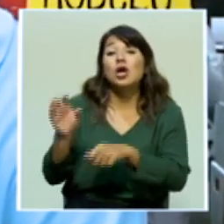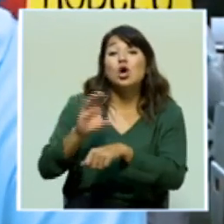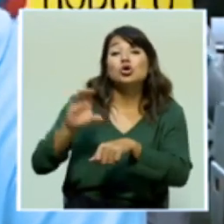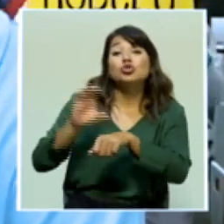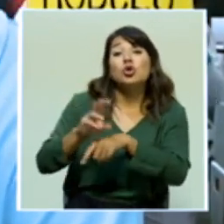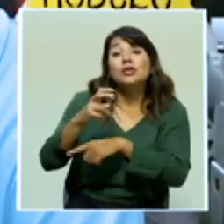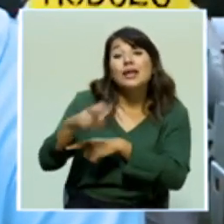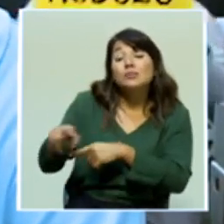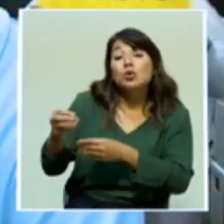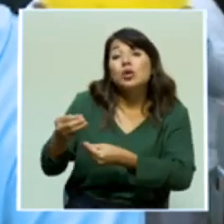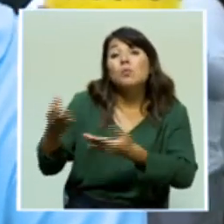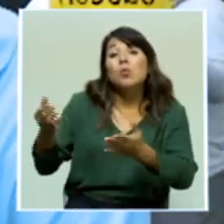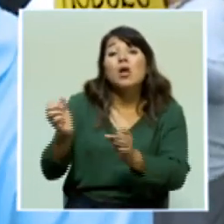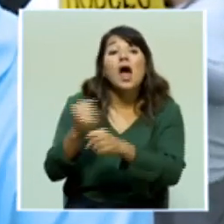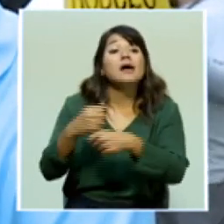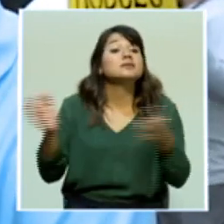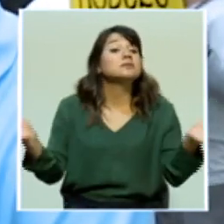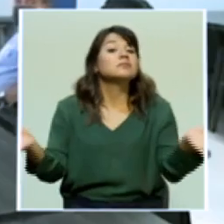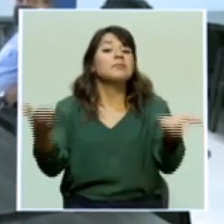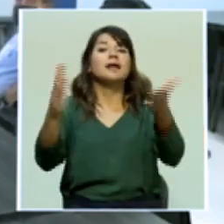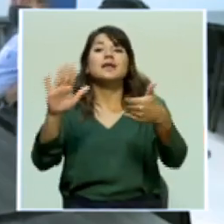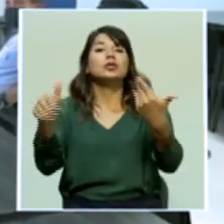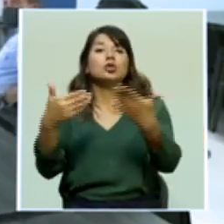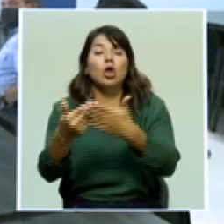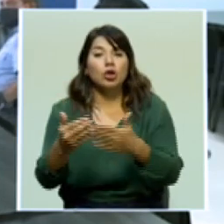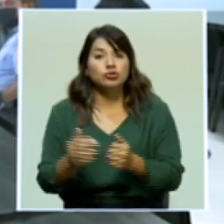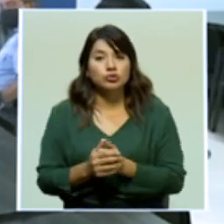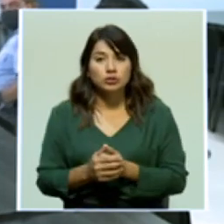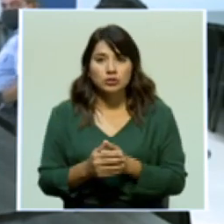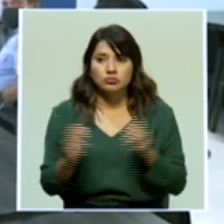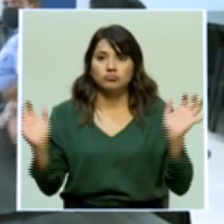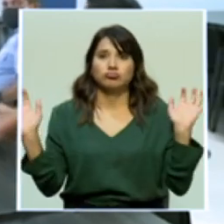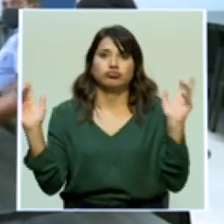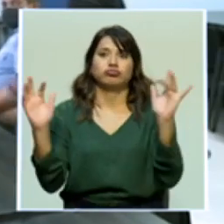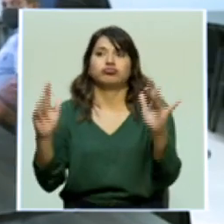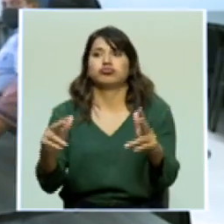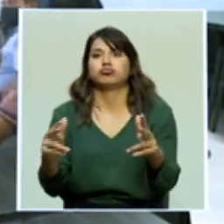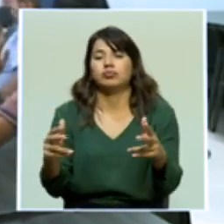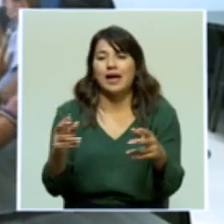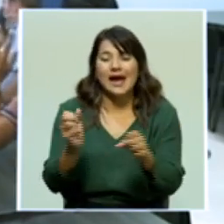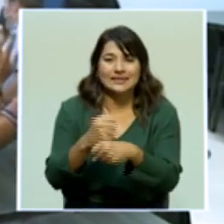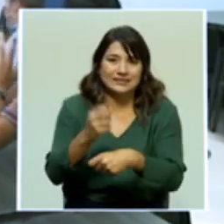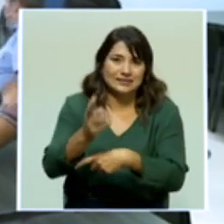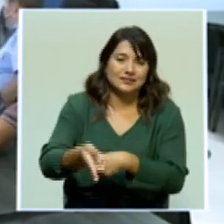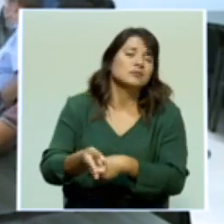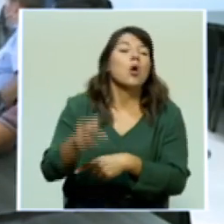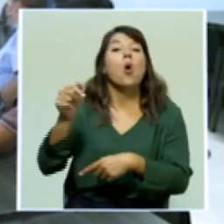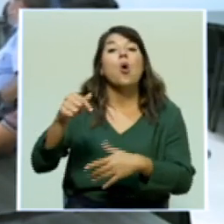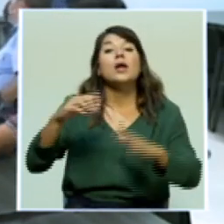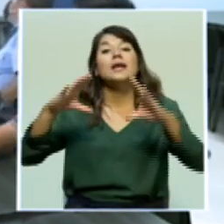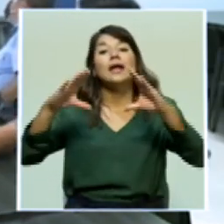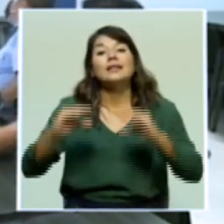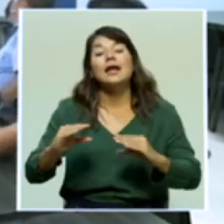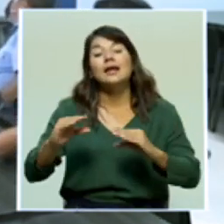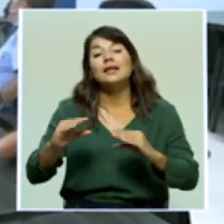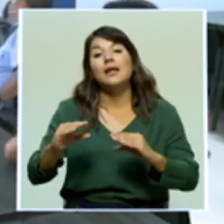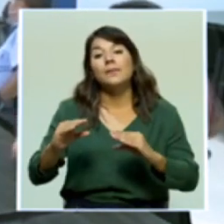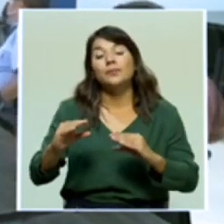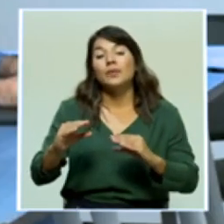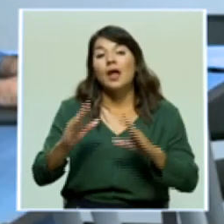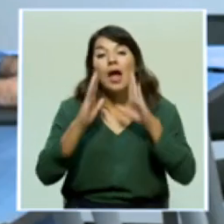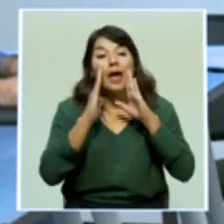enviándonos a todos al precipicio. Esta tarde, el director ejecutivo del Consejo de Transporte Público, Manuel Vega,